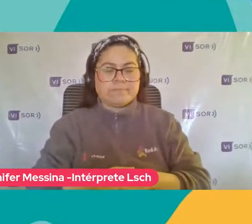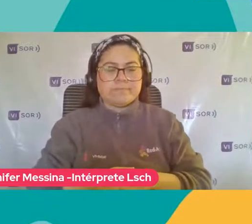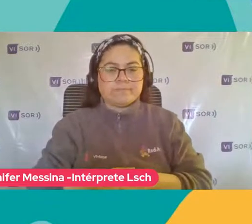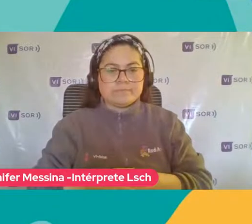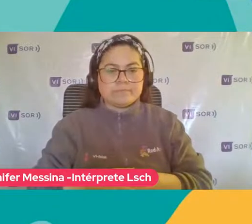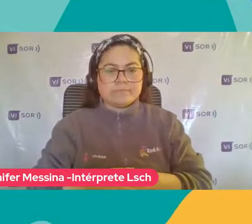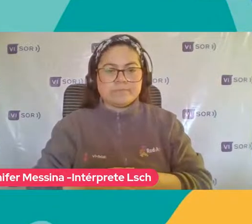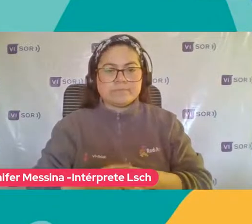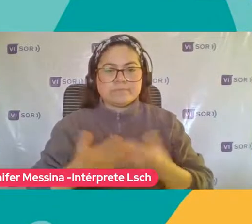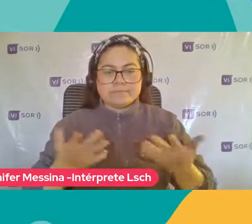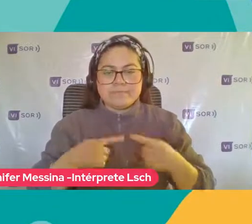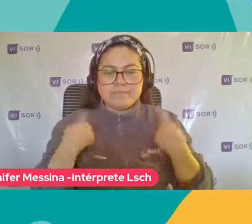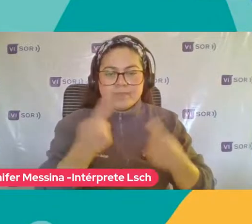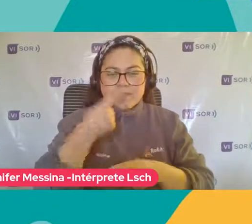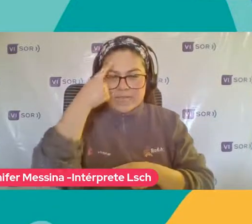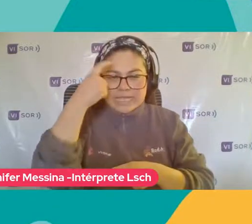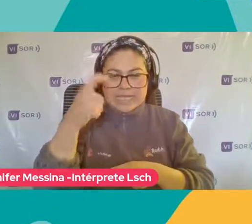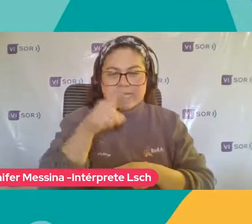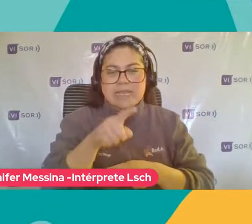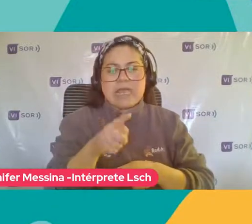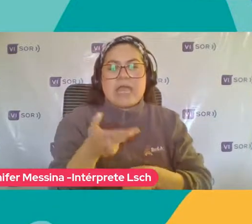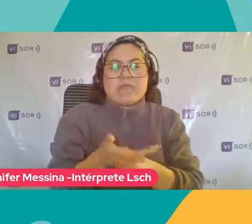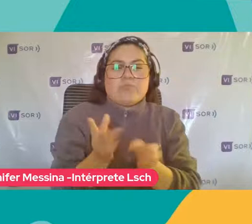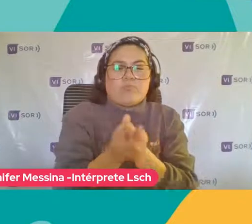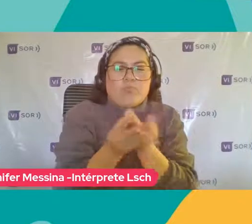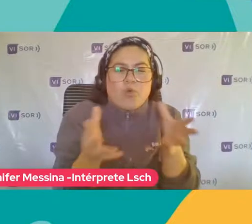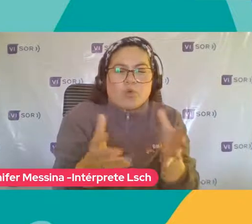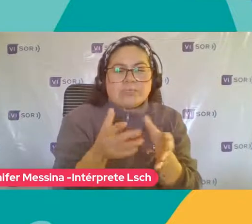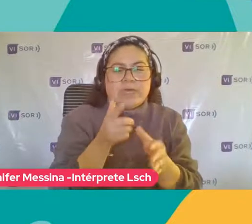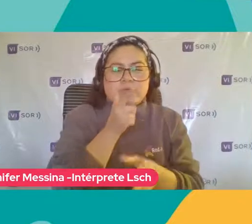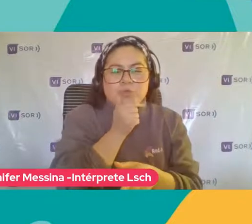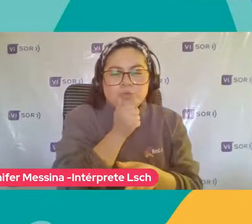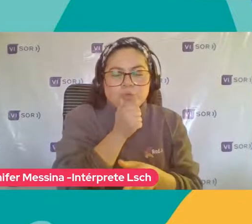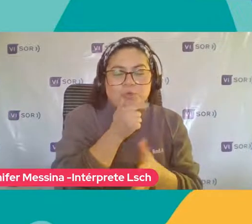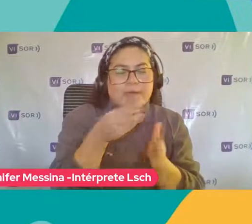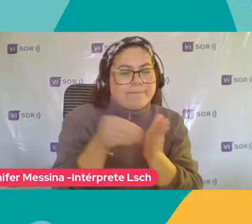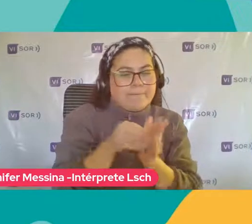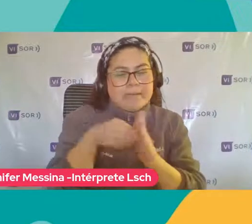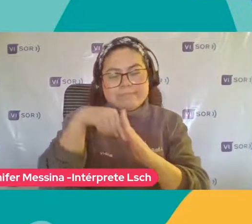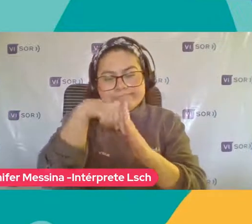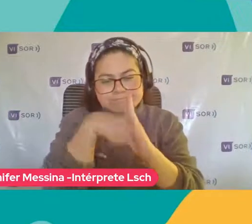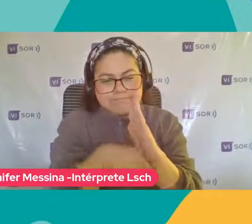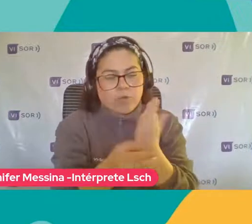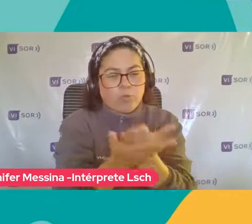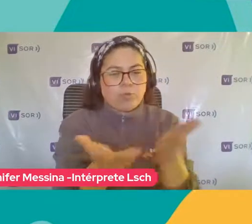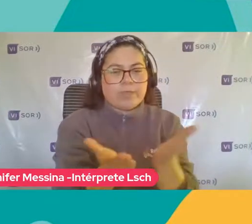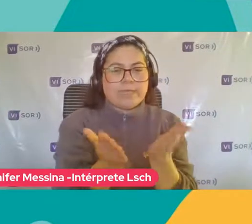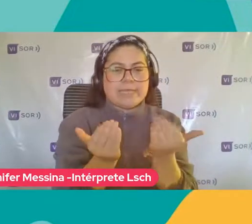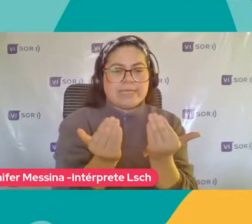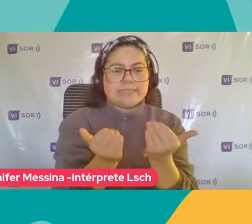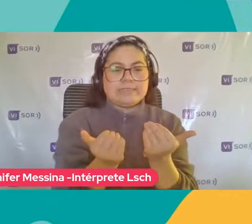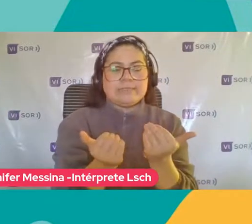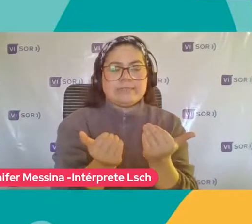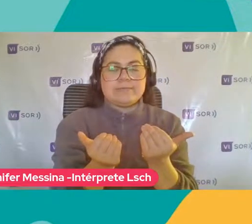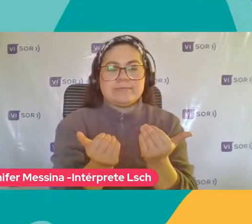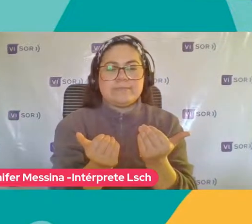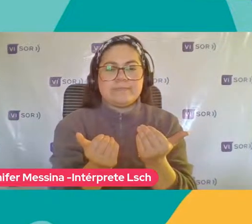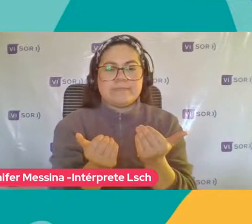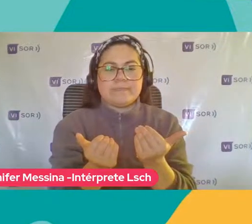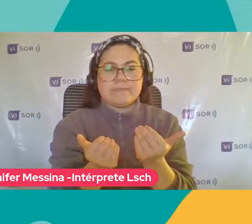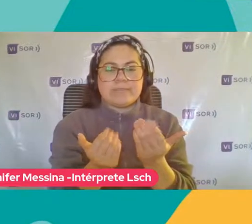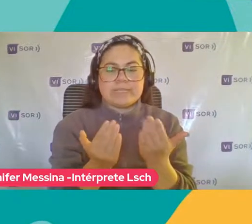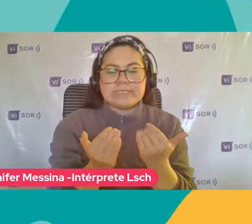Creemos por supuesto Que hay muchas otras más dudas Que ustedes requieren Y que están esperando También poder ser